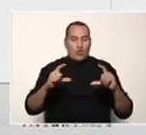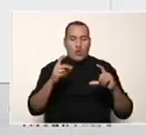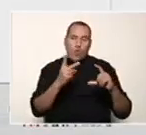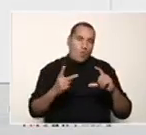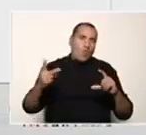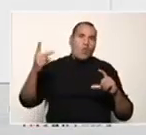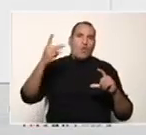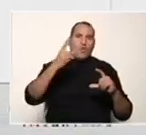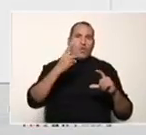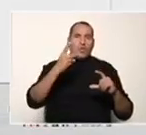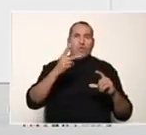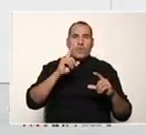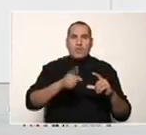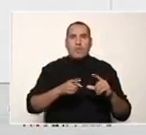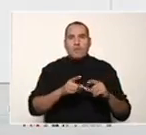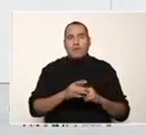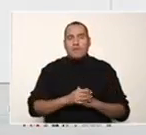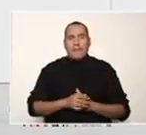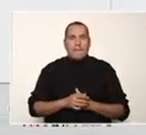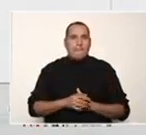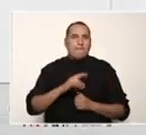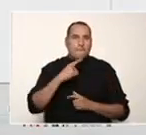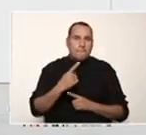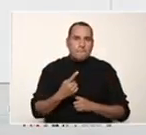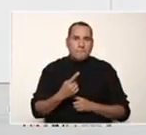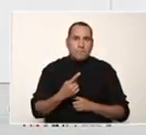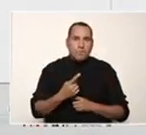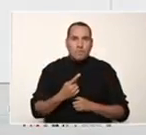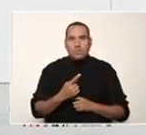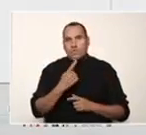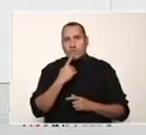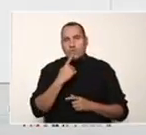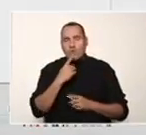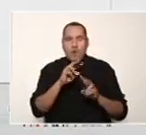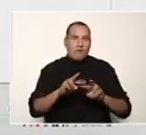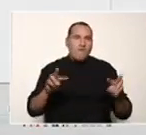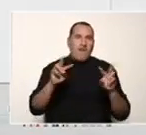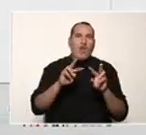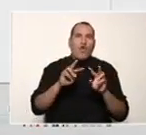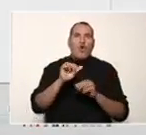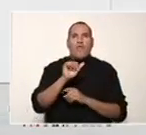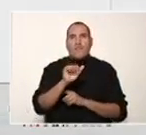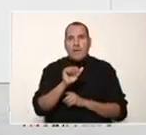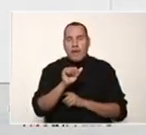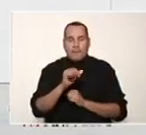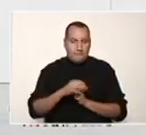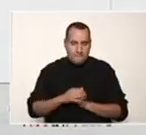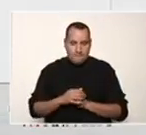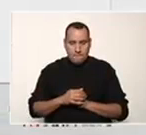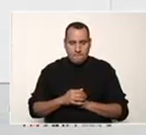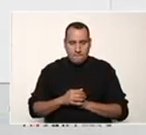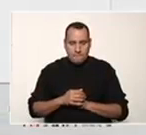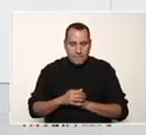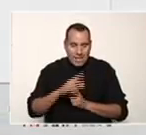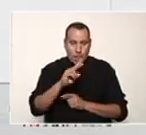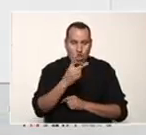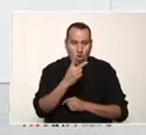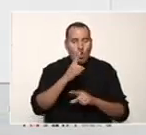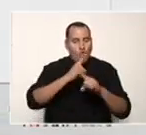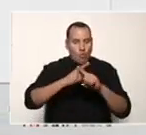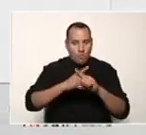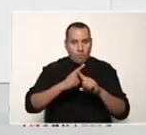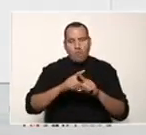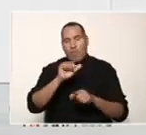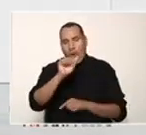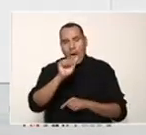de tres variables una para solicitar el valor de A la segunda para realizar el doble producto del primero